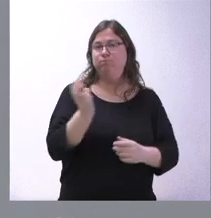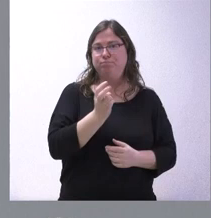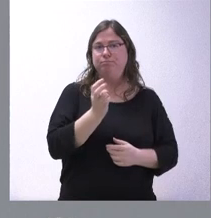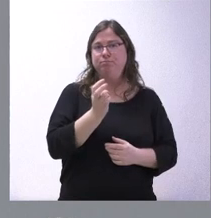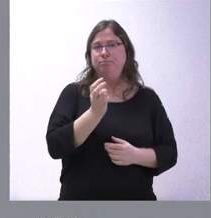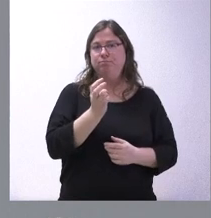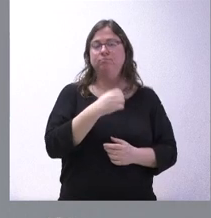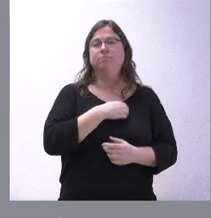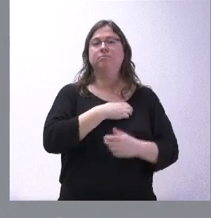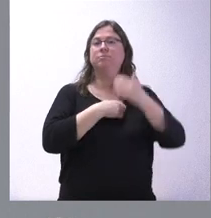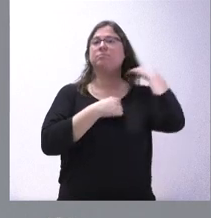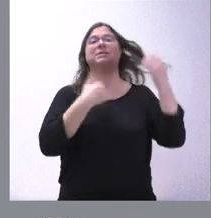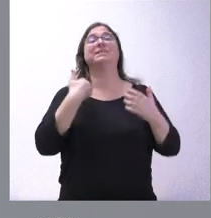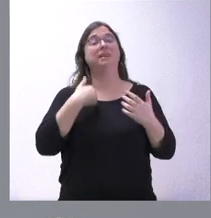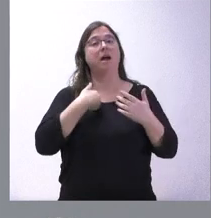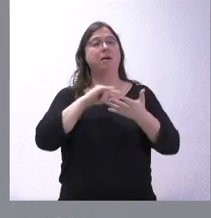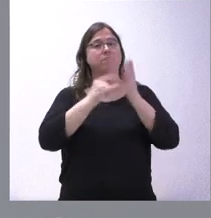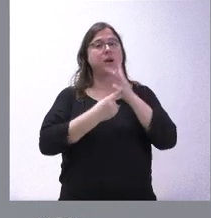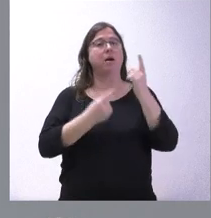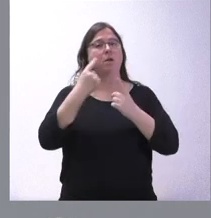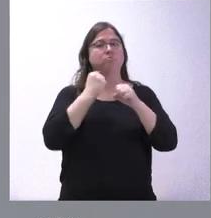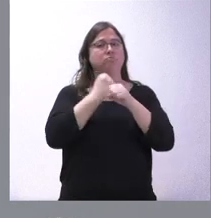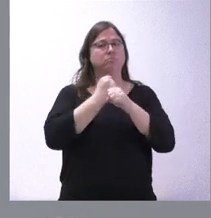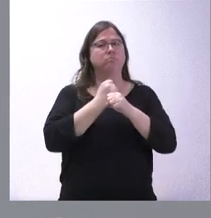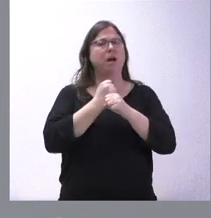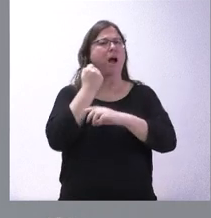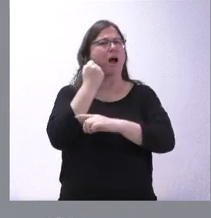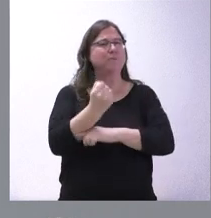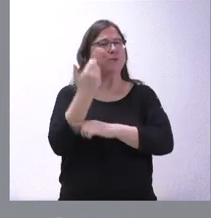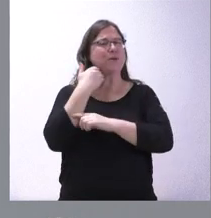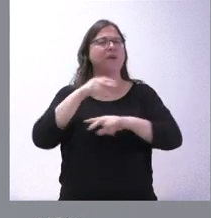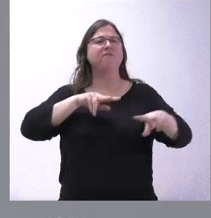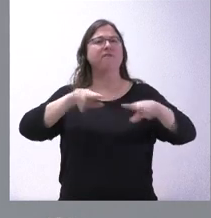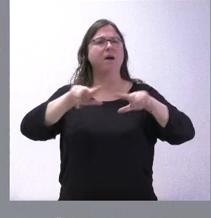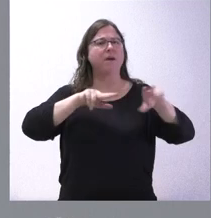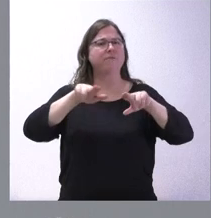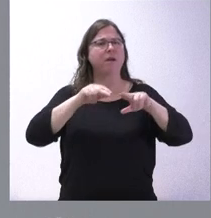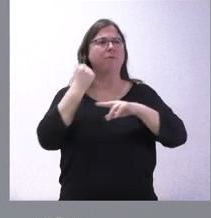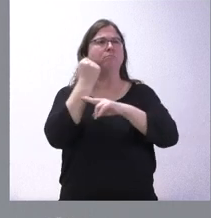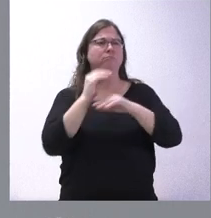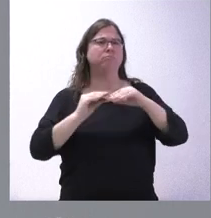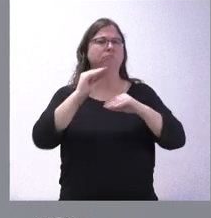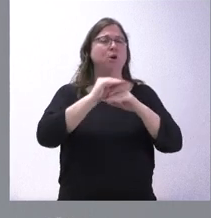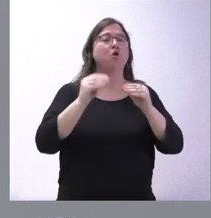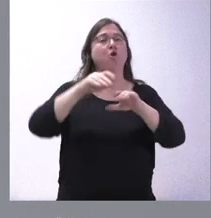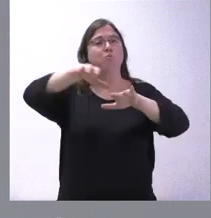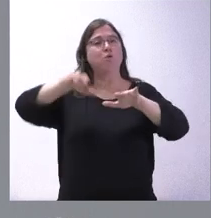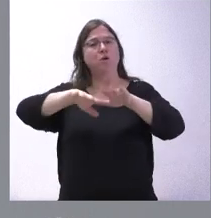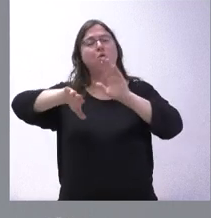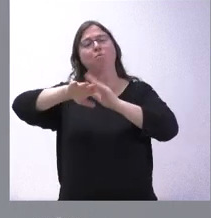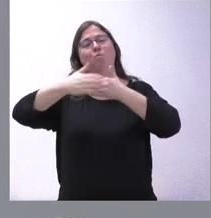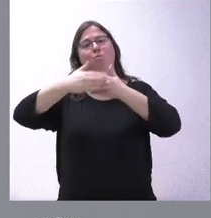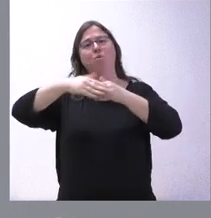hemos trabajado con alguno que fue reforzado, como recordarán ustedes, el de Benavente, que se reforzó con el polígono Puerta del Noroeste